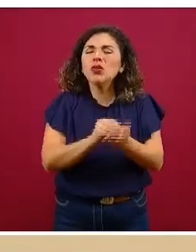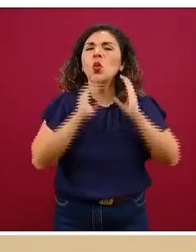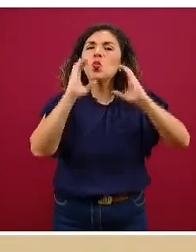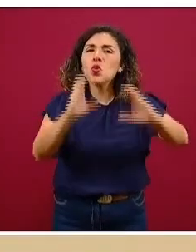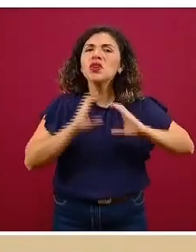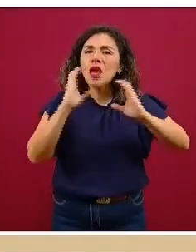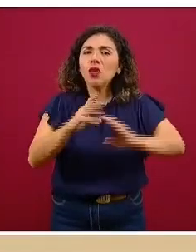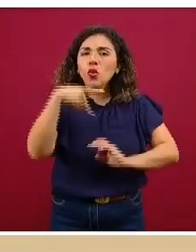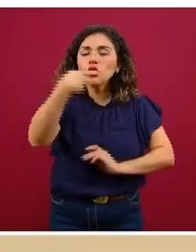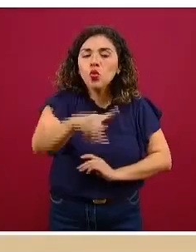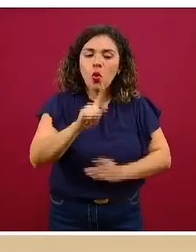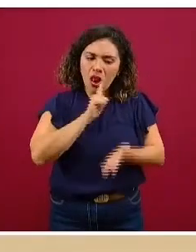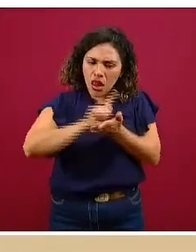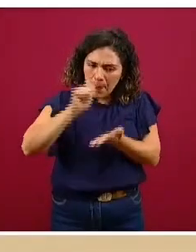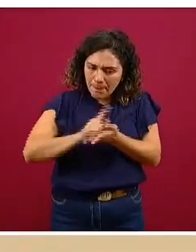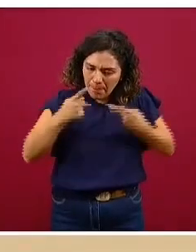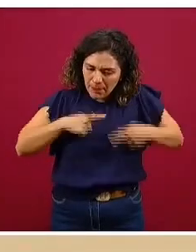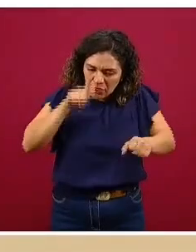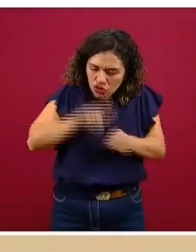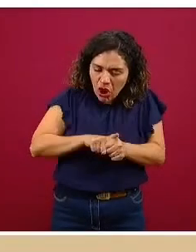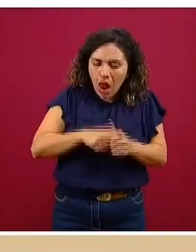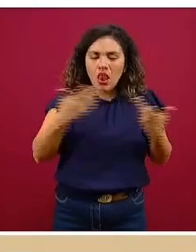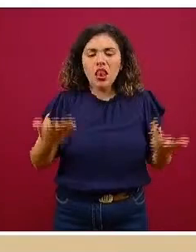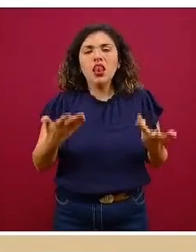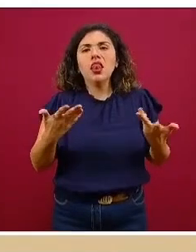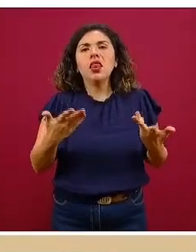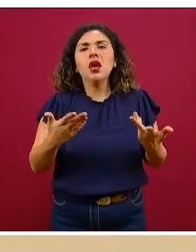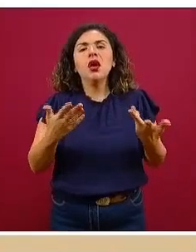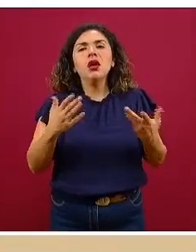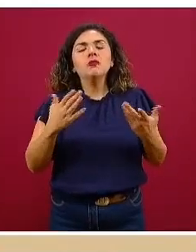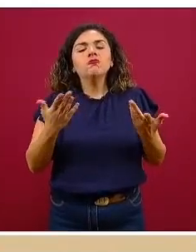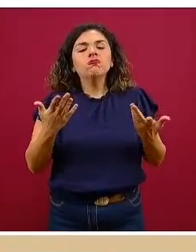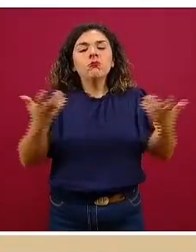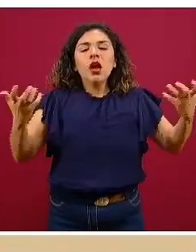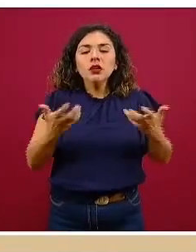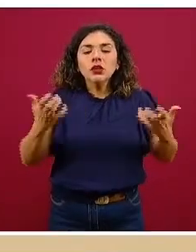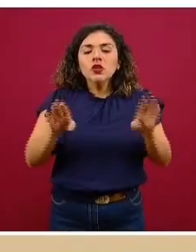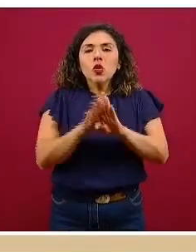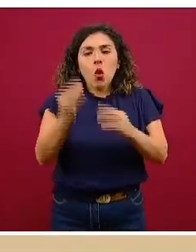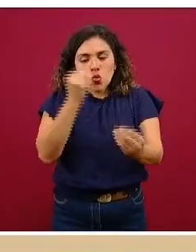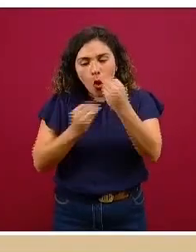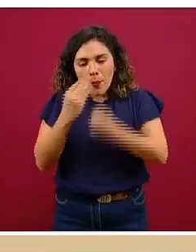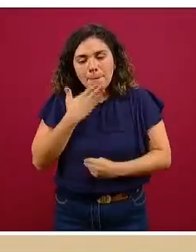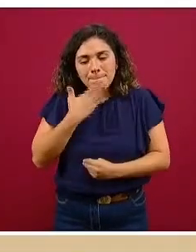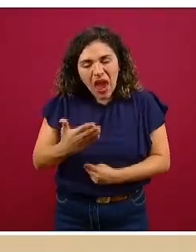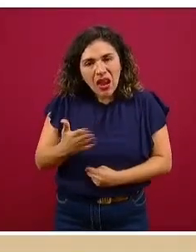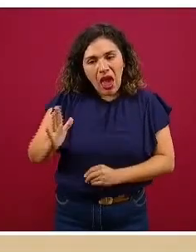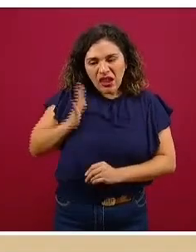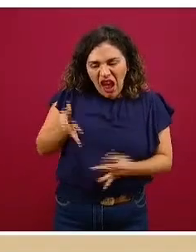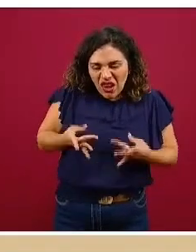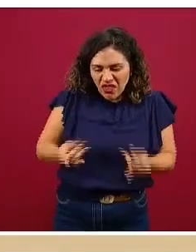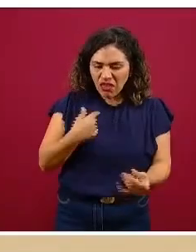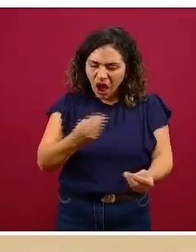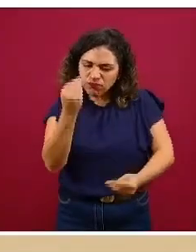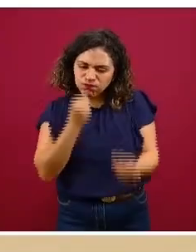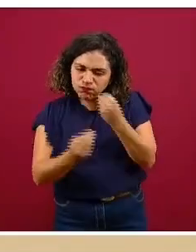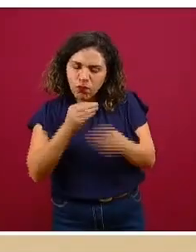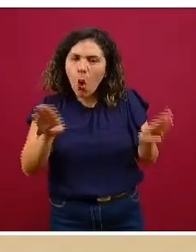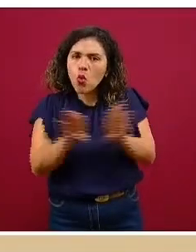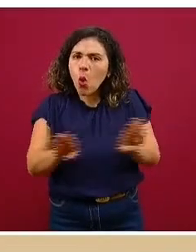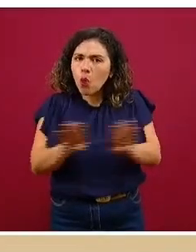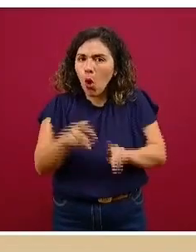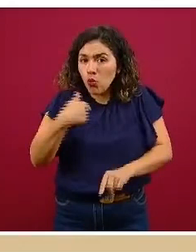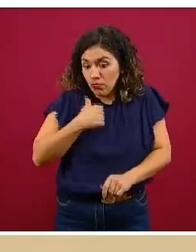con acciones de higiene, con acciones del tema de nutrición, la calidad, cómo me voy a